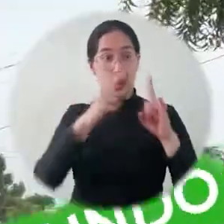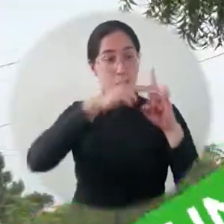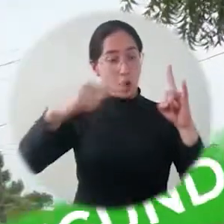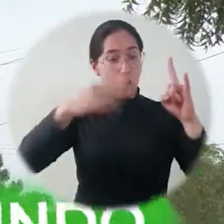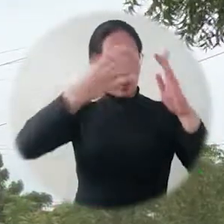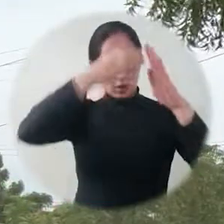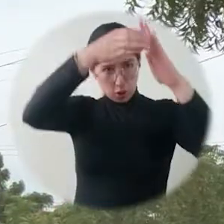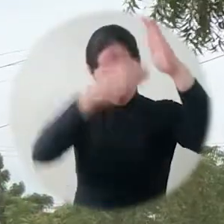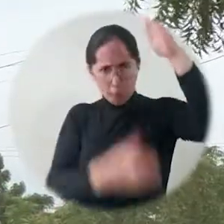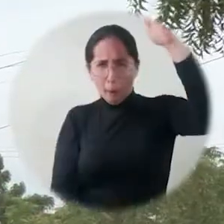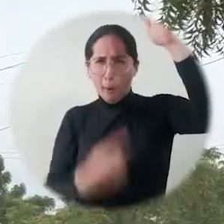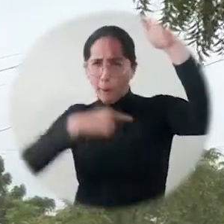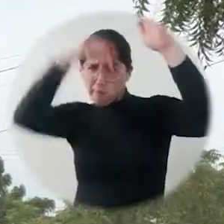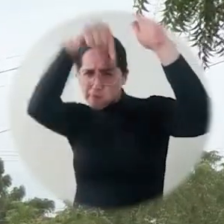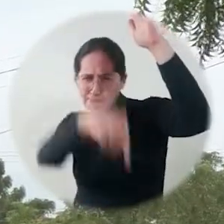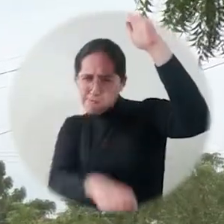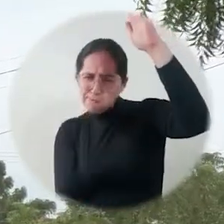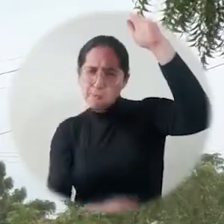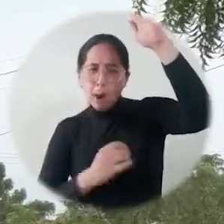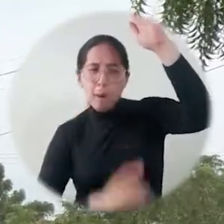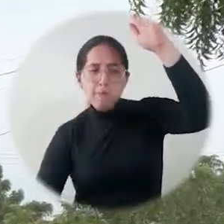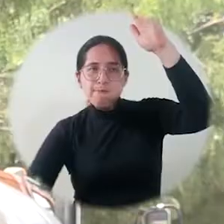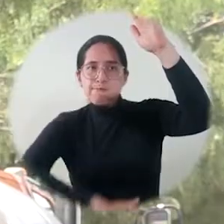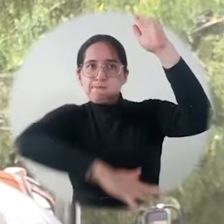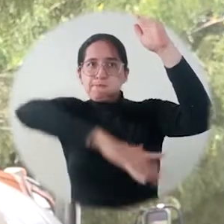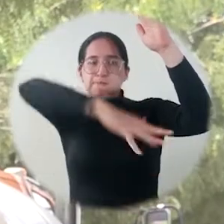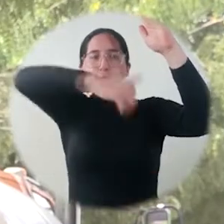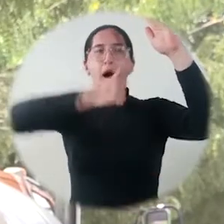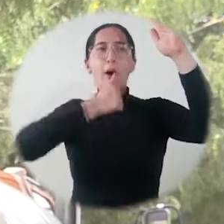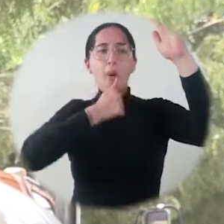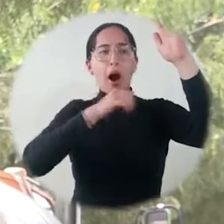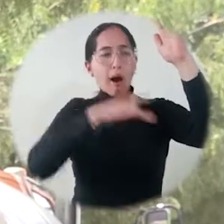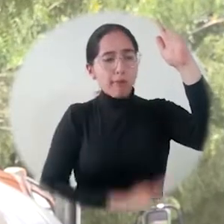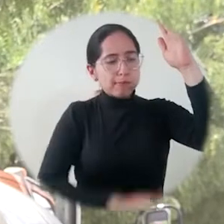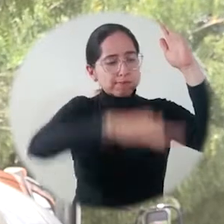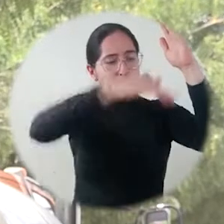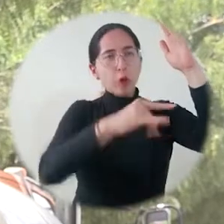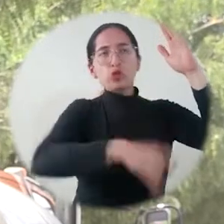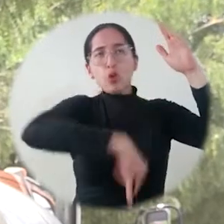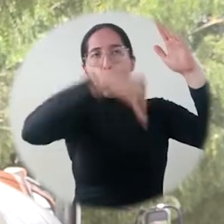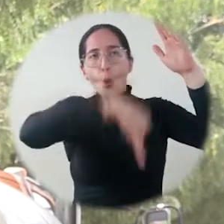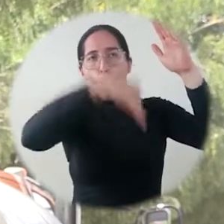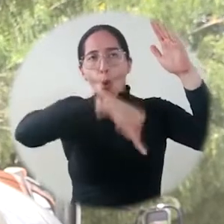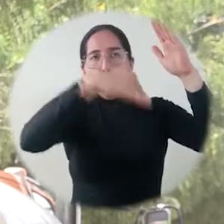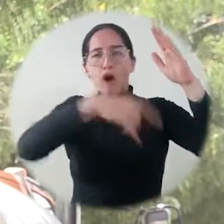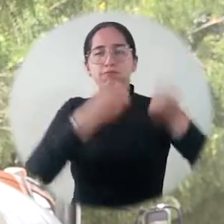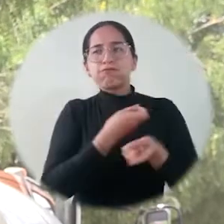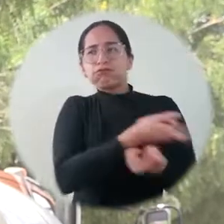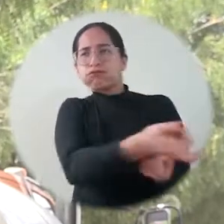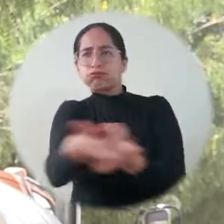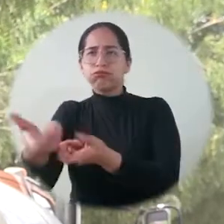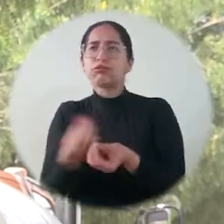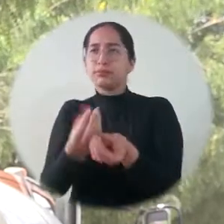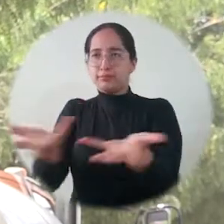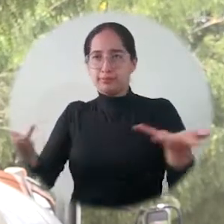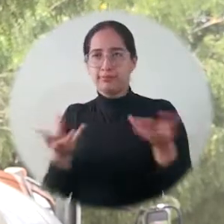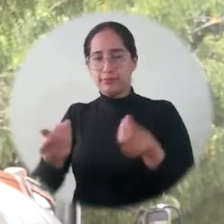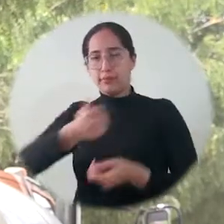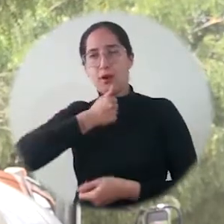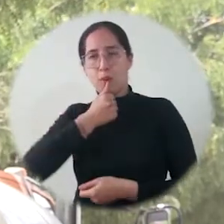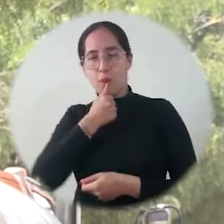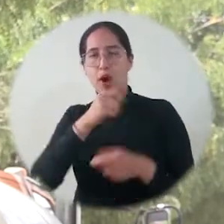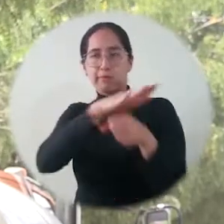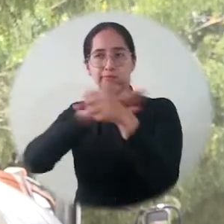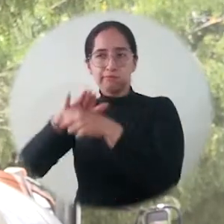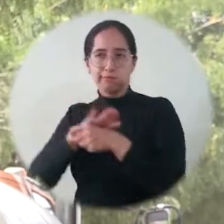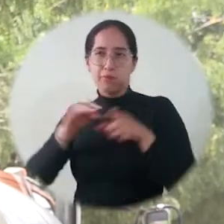suministre agua potable para los barrios de la ciudad En el cual dispondremos de cinco carrotanques diarios para